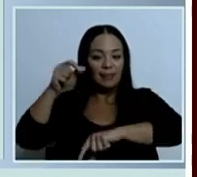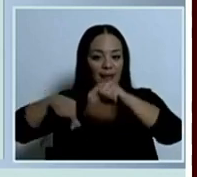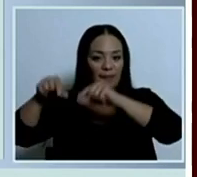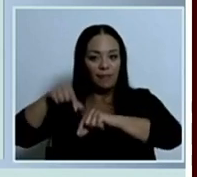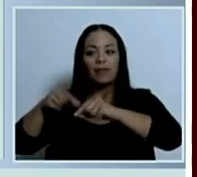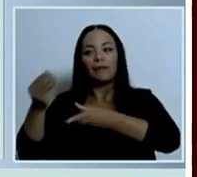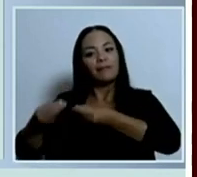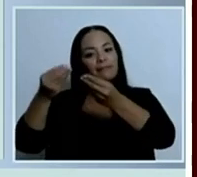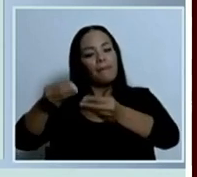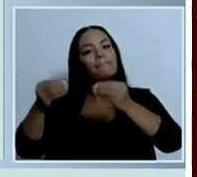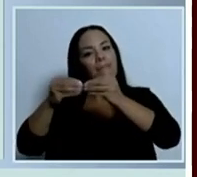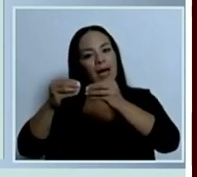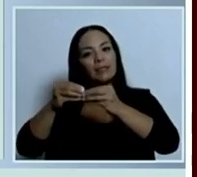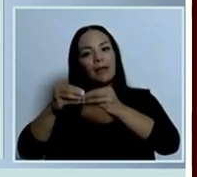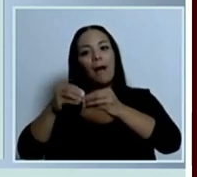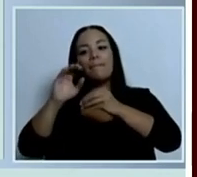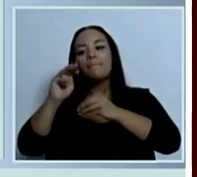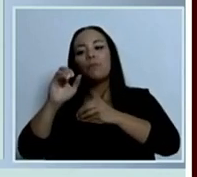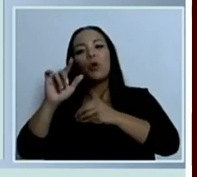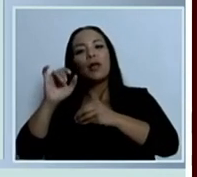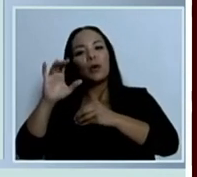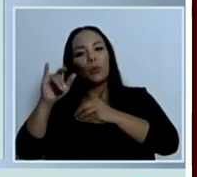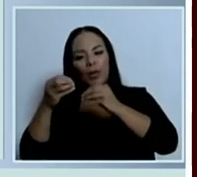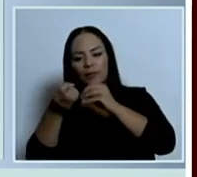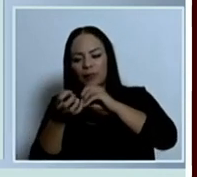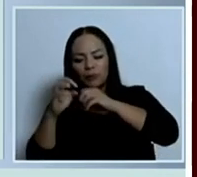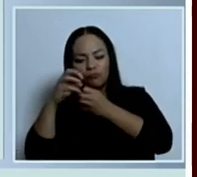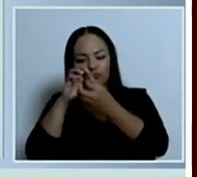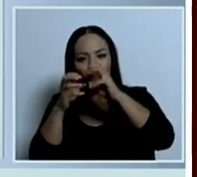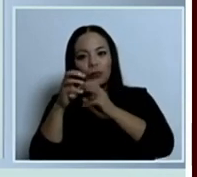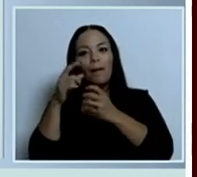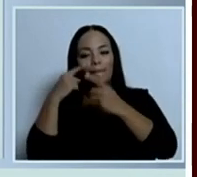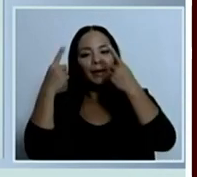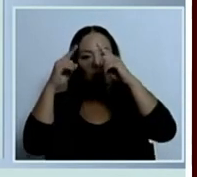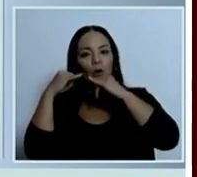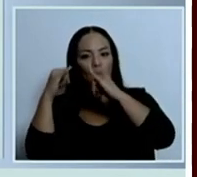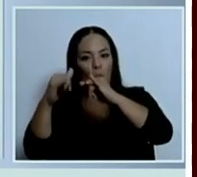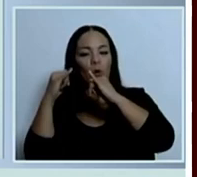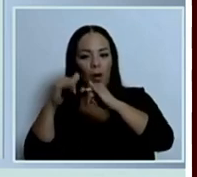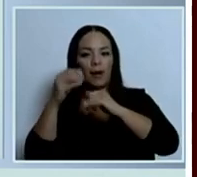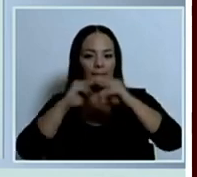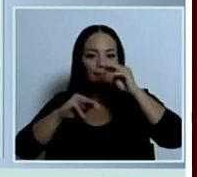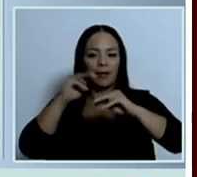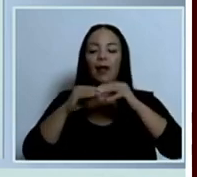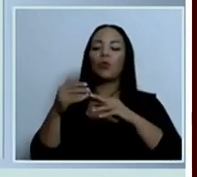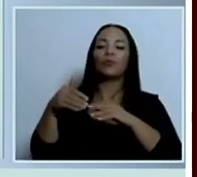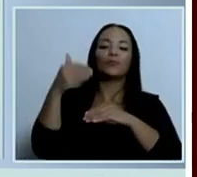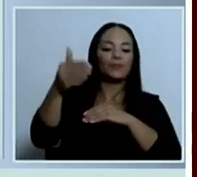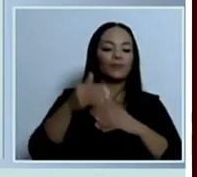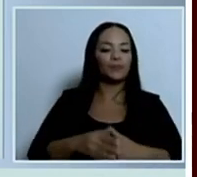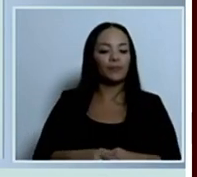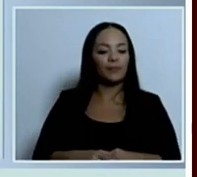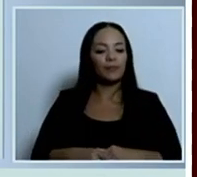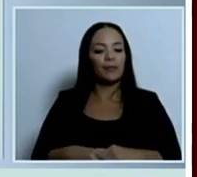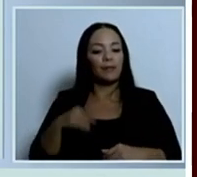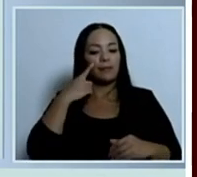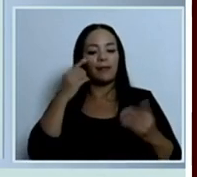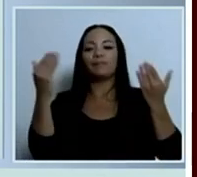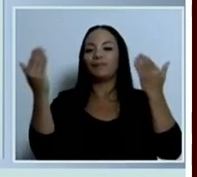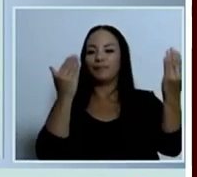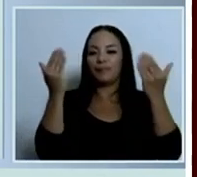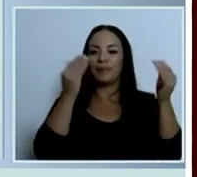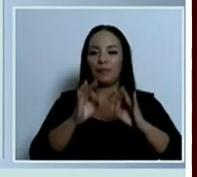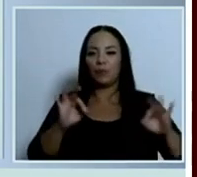moléculas para homologación y así poder abastecer el mercado. Pasamos la diapositiva y esta es la comparativa importante.